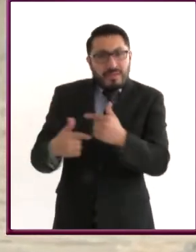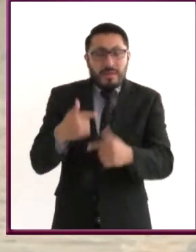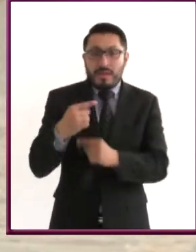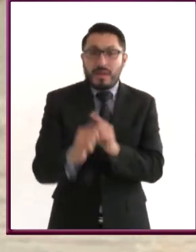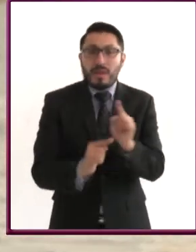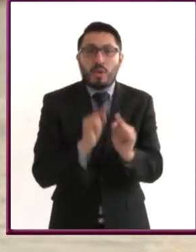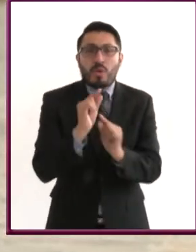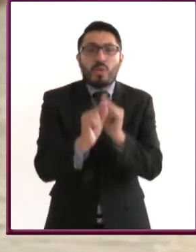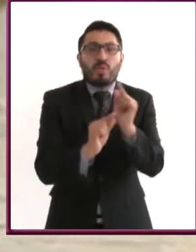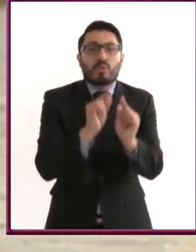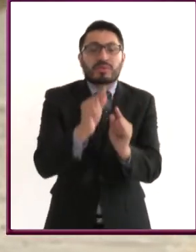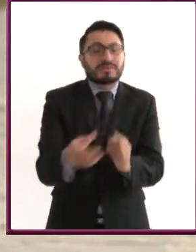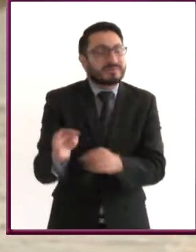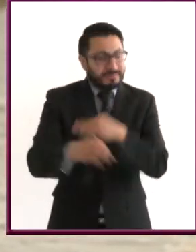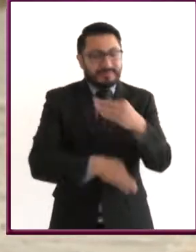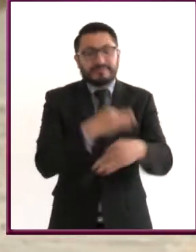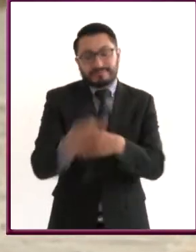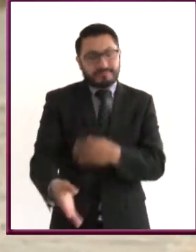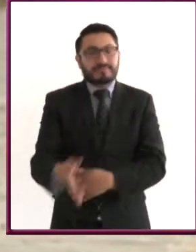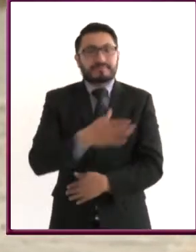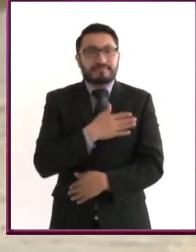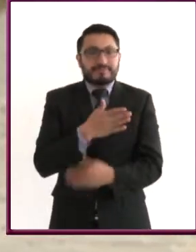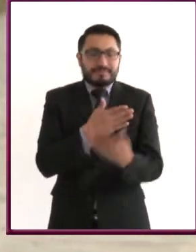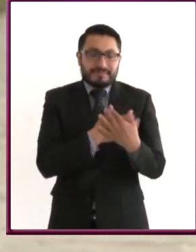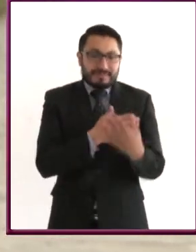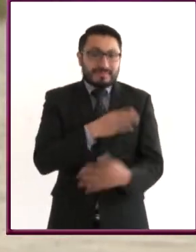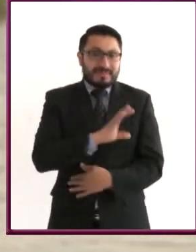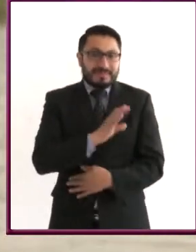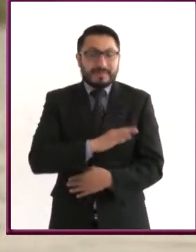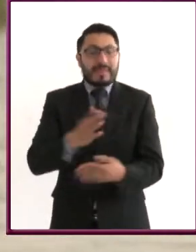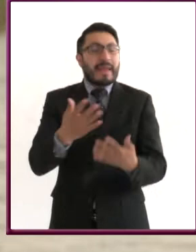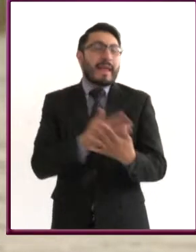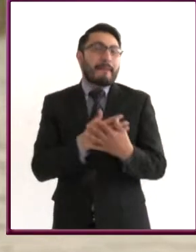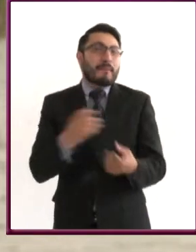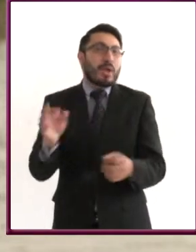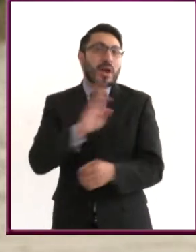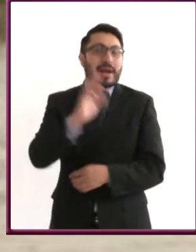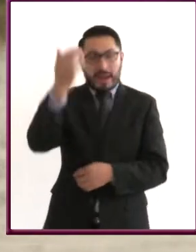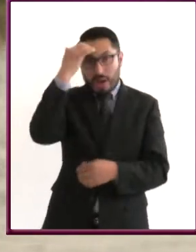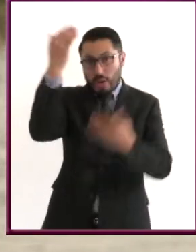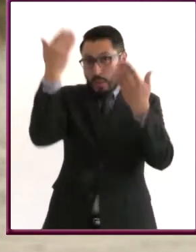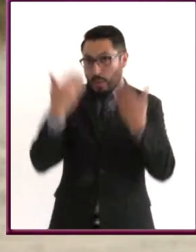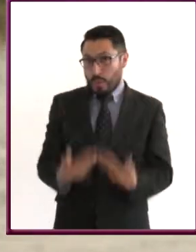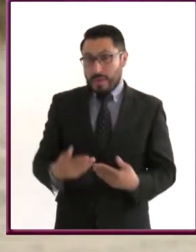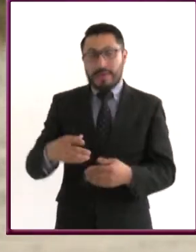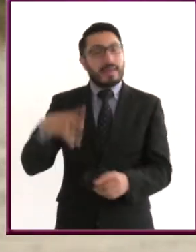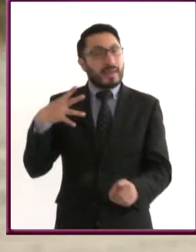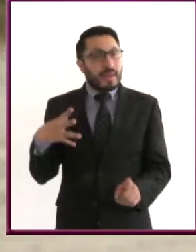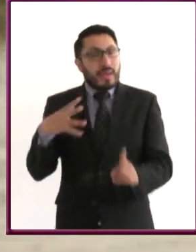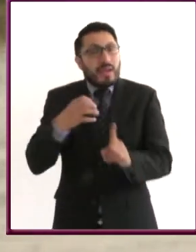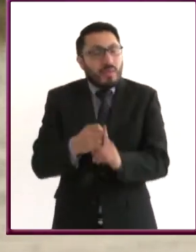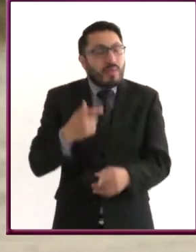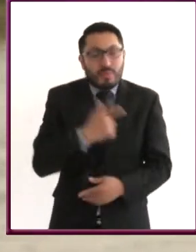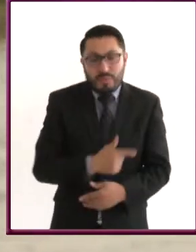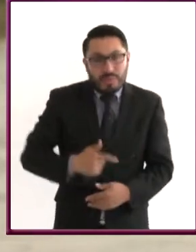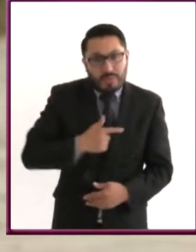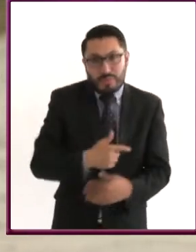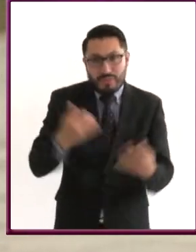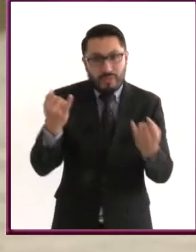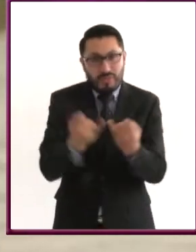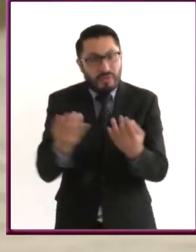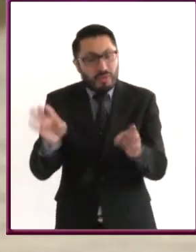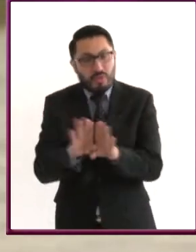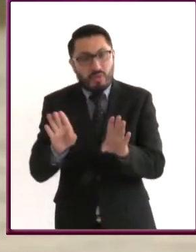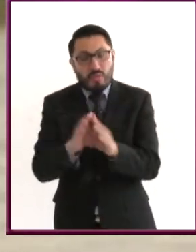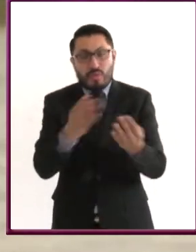Todos merecemos aprecio y cariño, que nos amen y que nos reconozcan. Para obtenerlo, para disfrutarlo e incluso